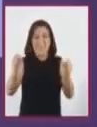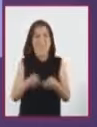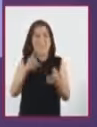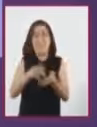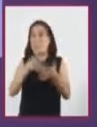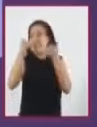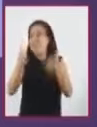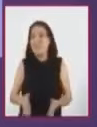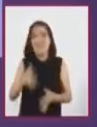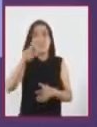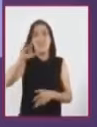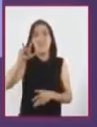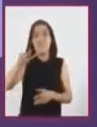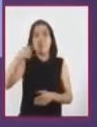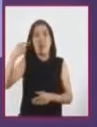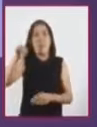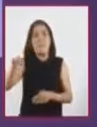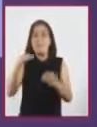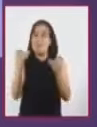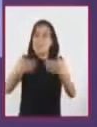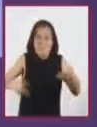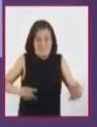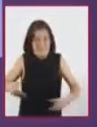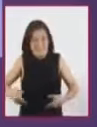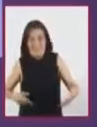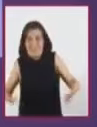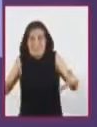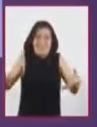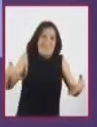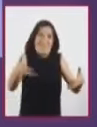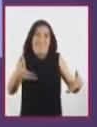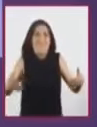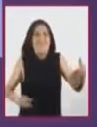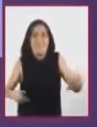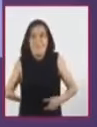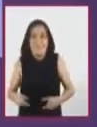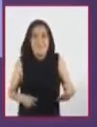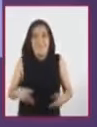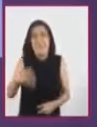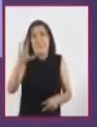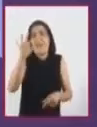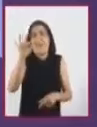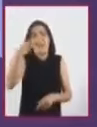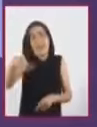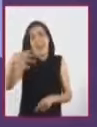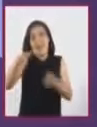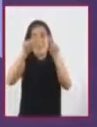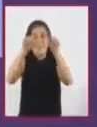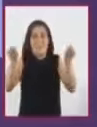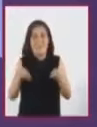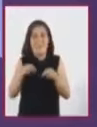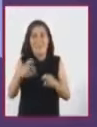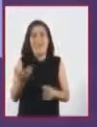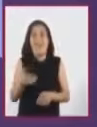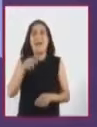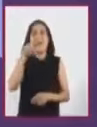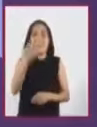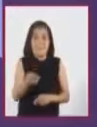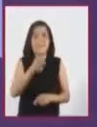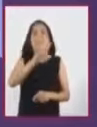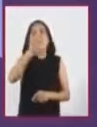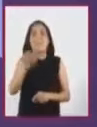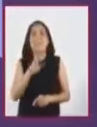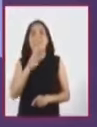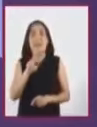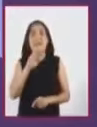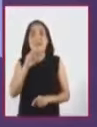18 kilogramos en un gabinete estorboso para una televisión de 14 pulgadas. Esto fue mejorando